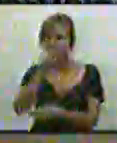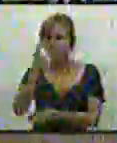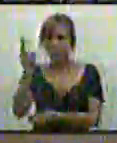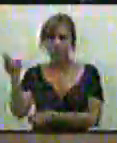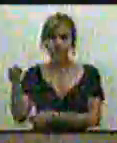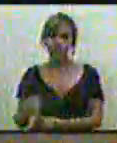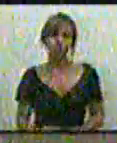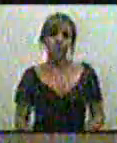palabras en continuas oportunidades.